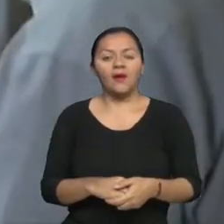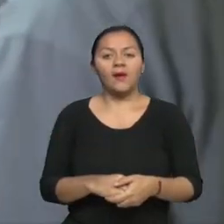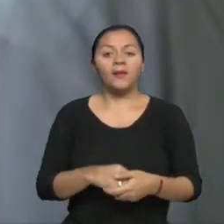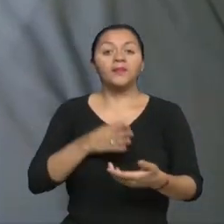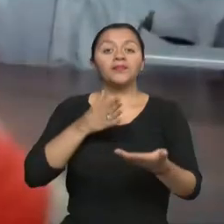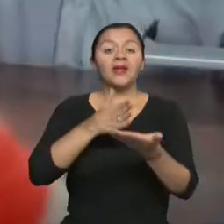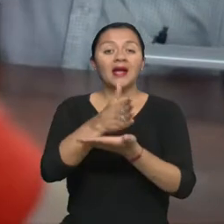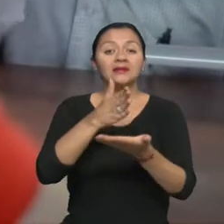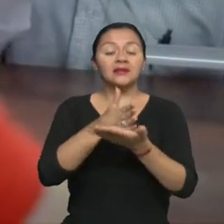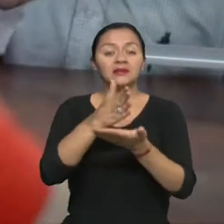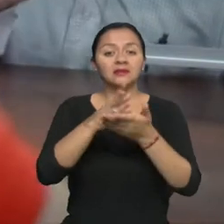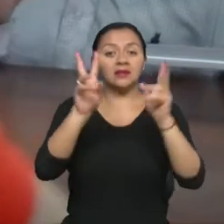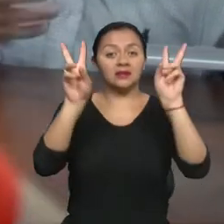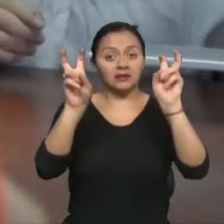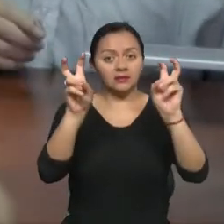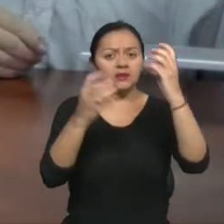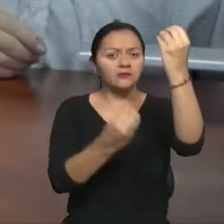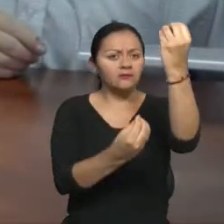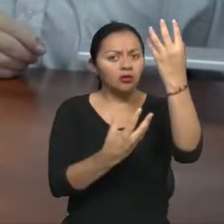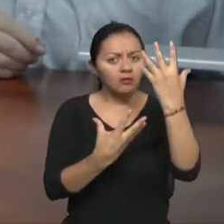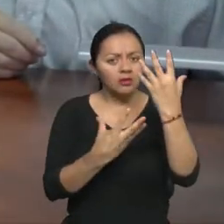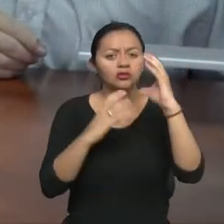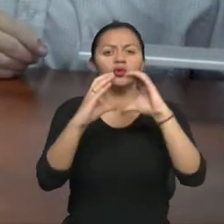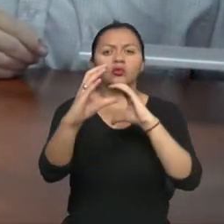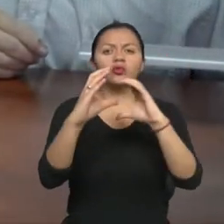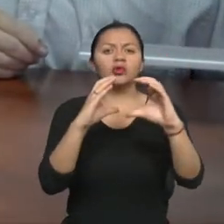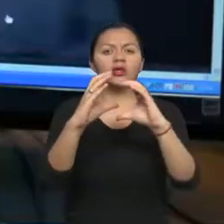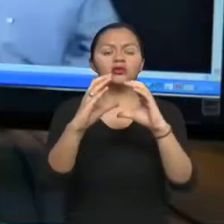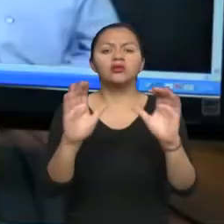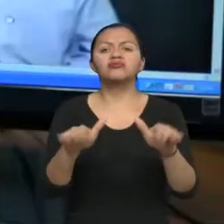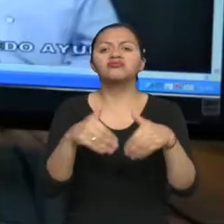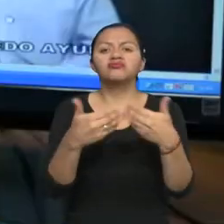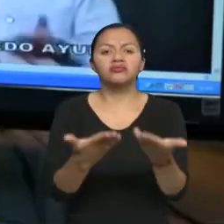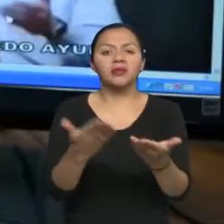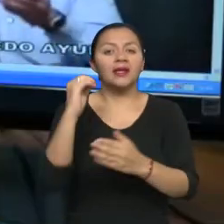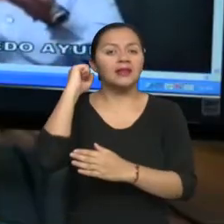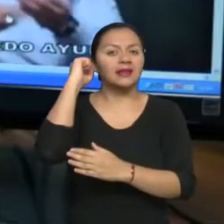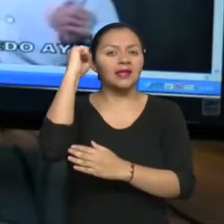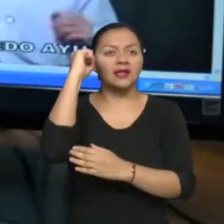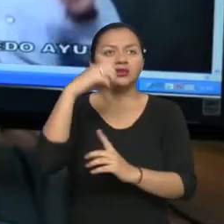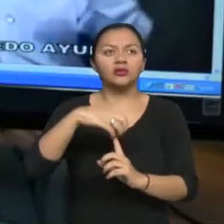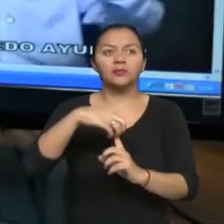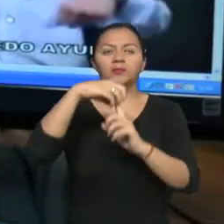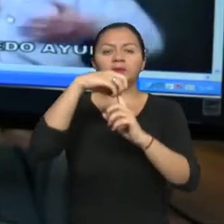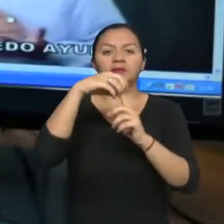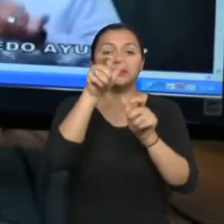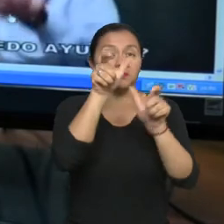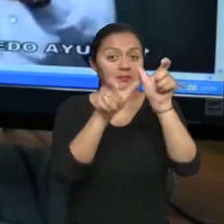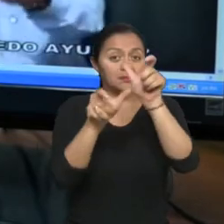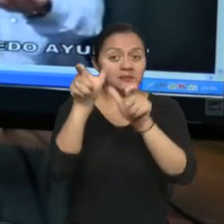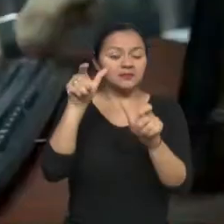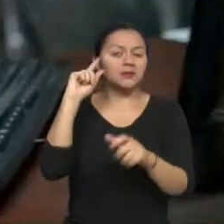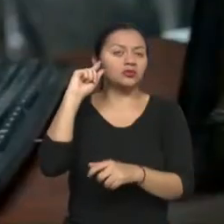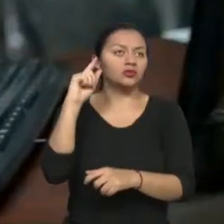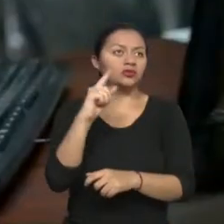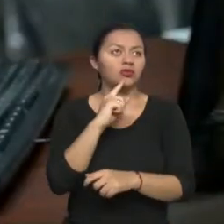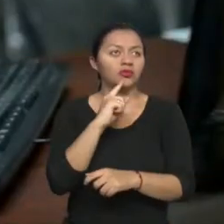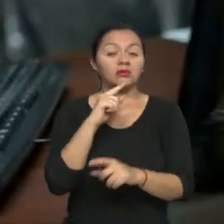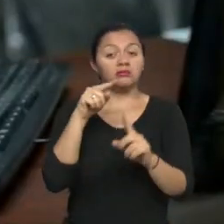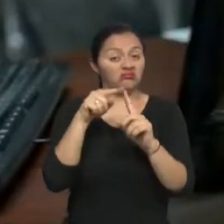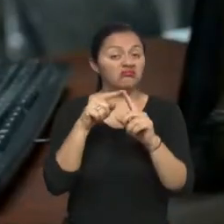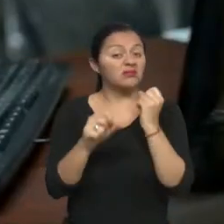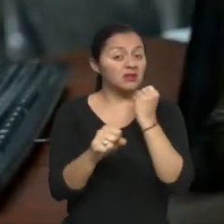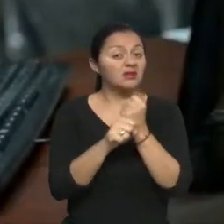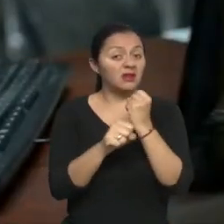accesibilidad a la información y comunicación es un derecho fundamental para las personas sordas, una tarea